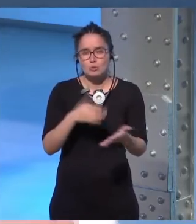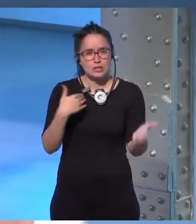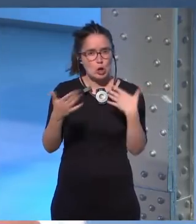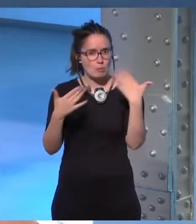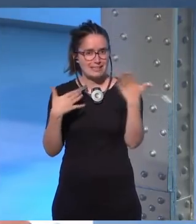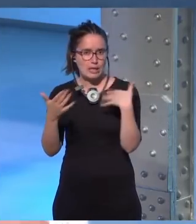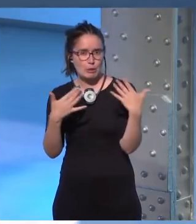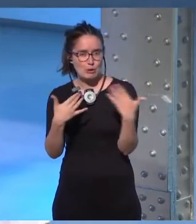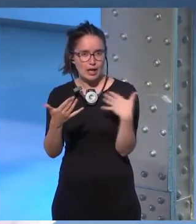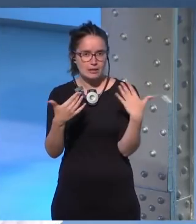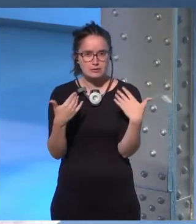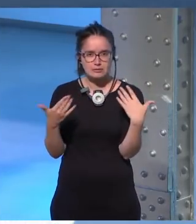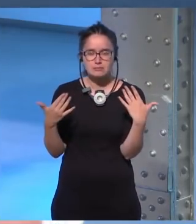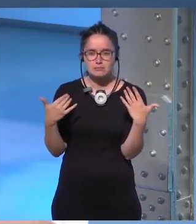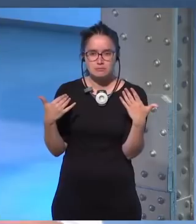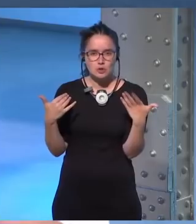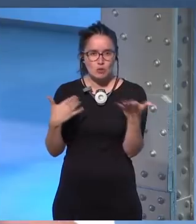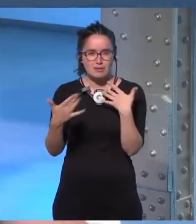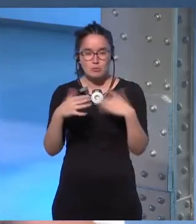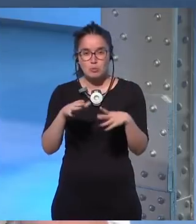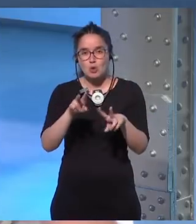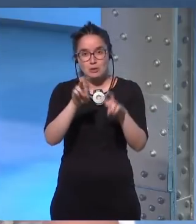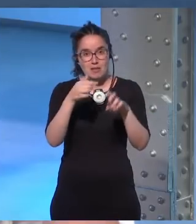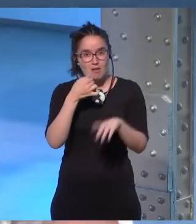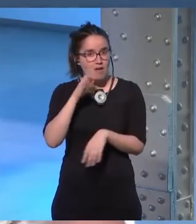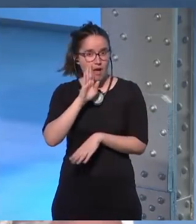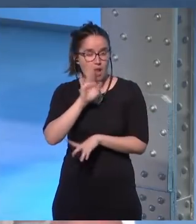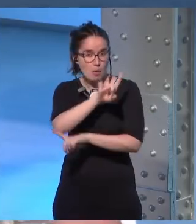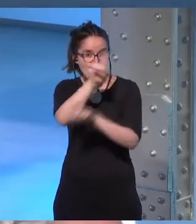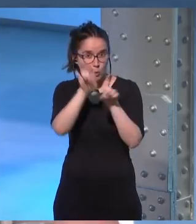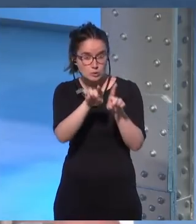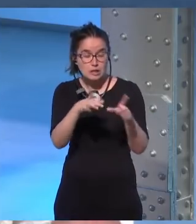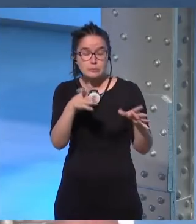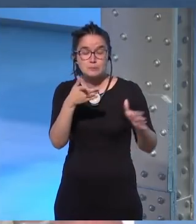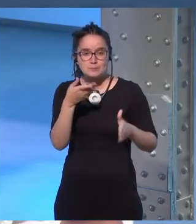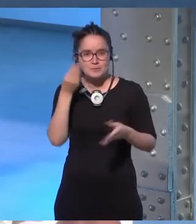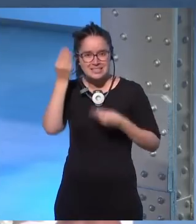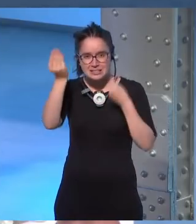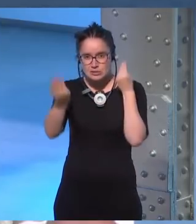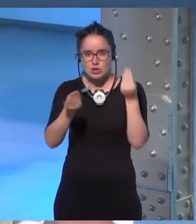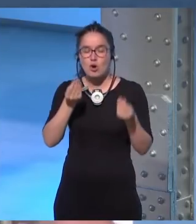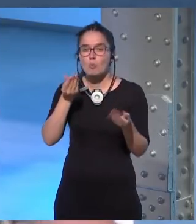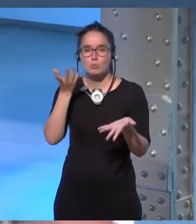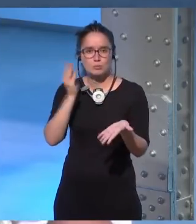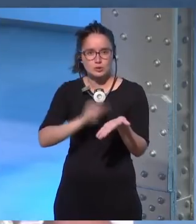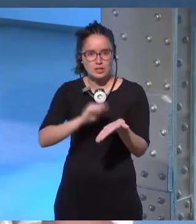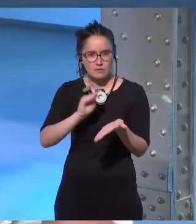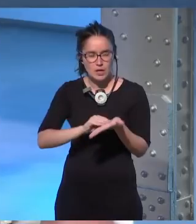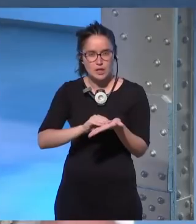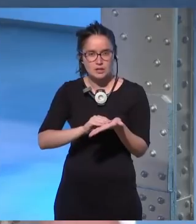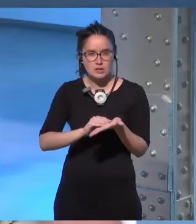conversaciones acerca de estas cuestiones que mencionas y veo que muchas veces